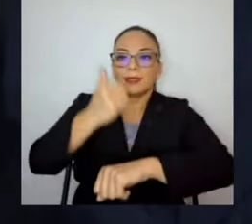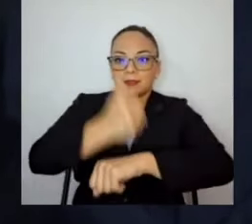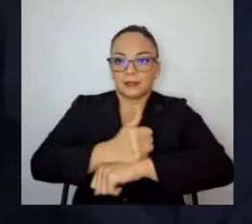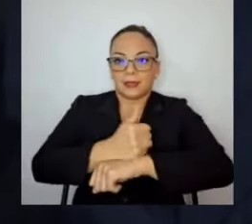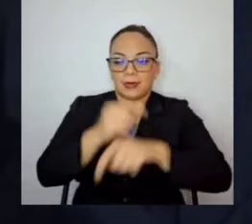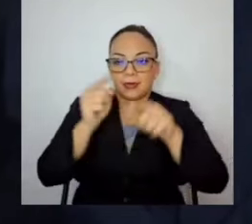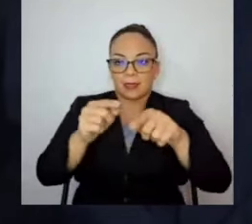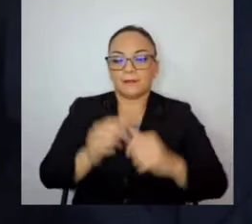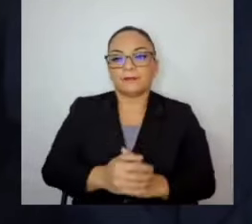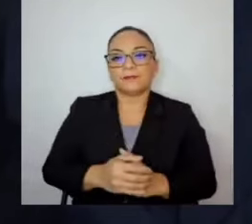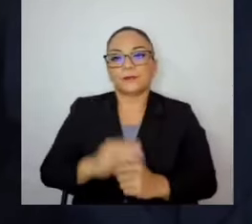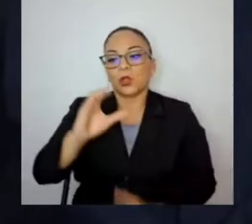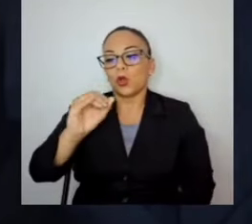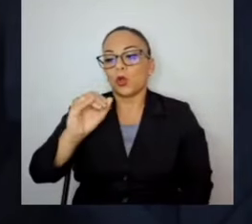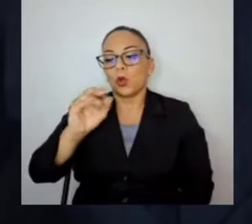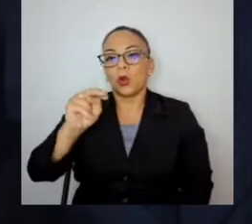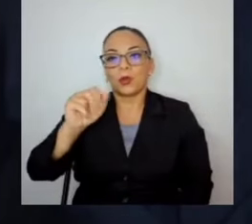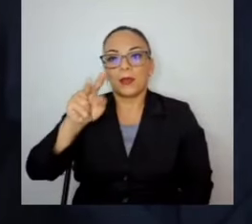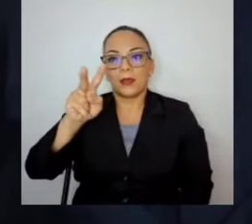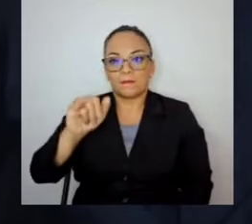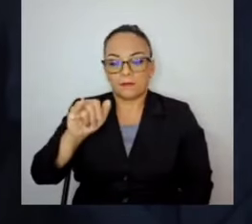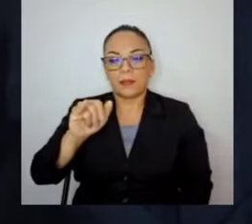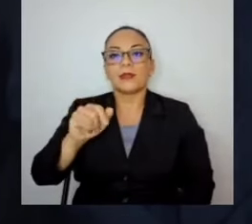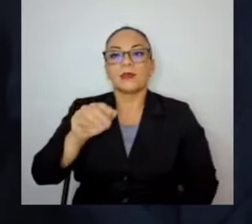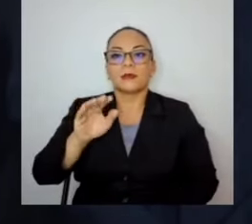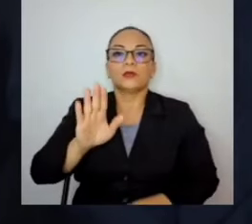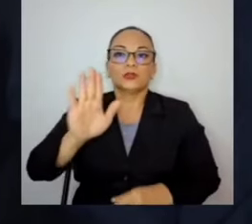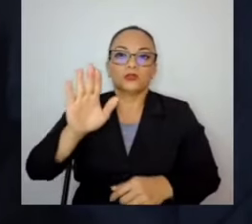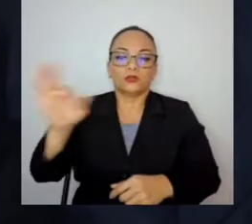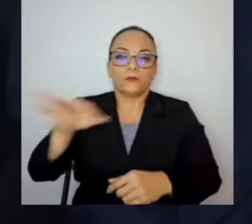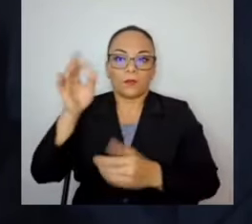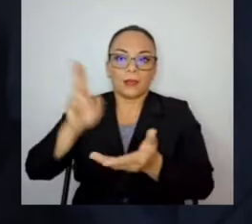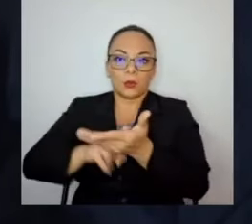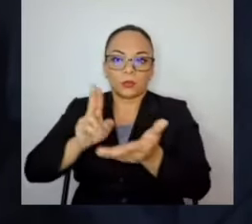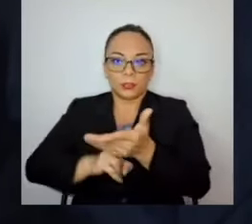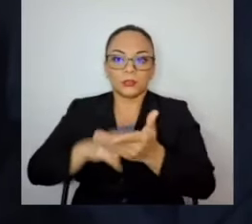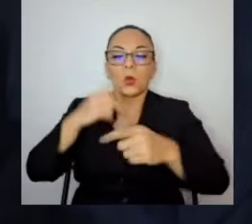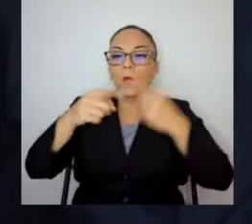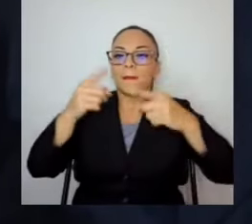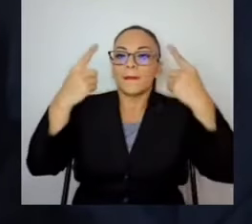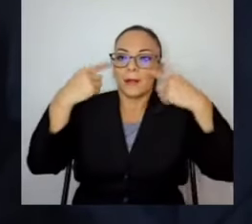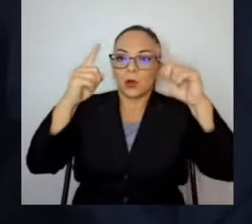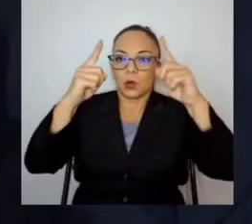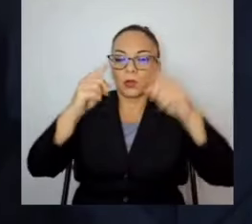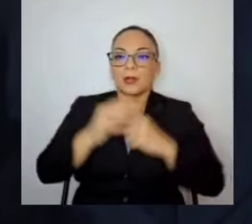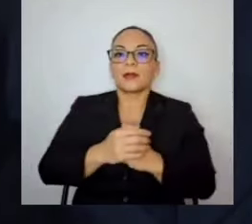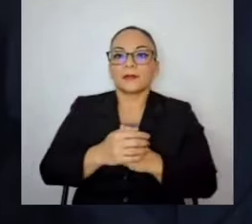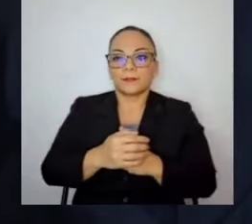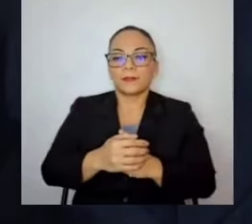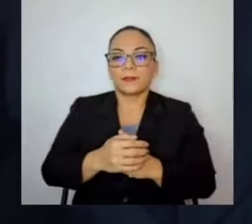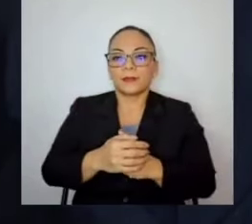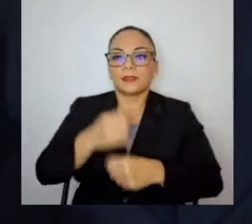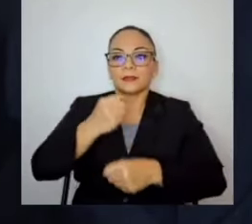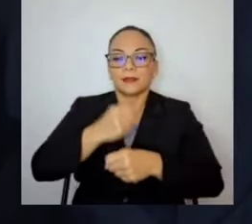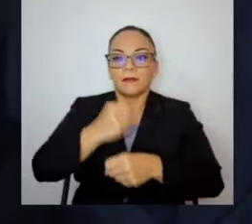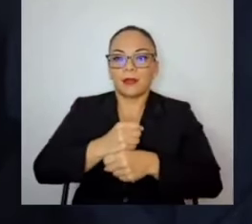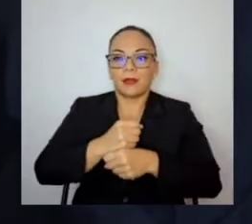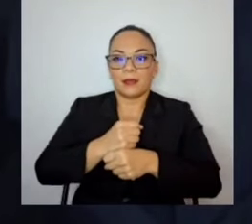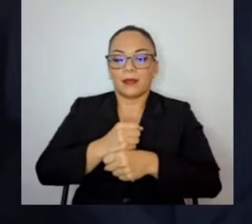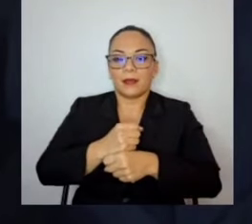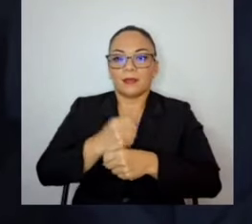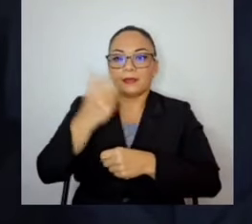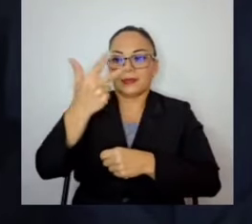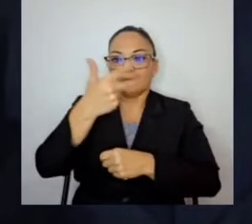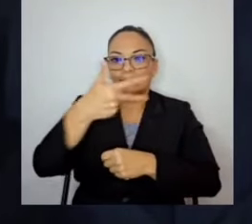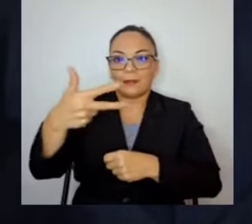El CONAVI, por medio de su forma de contratación, va a lograr que se trabajen 24 horas las próximas tres semanas